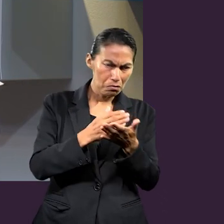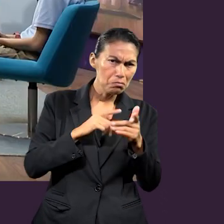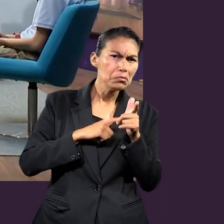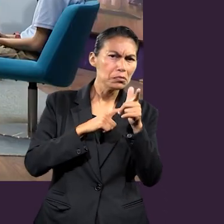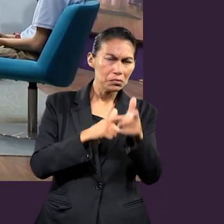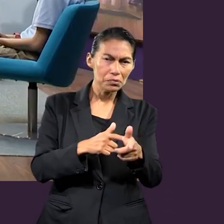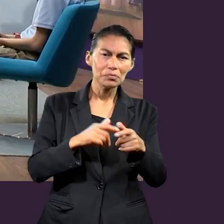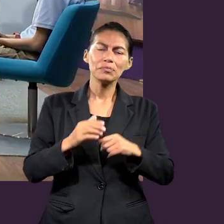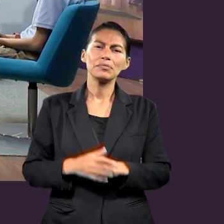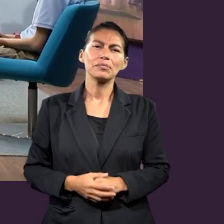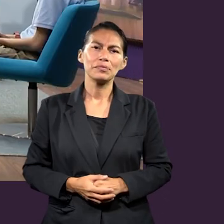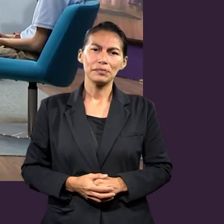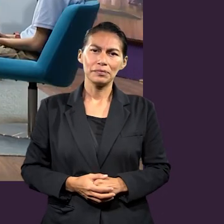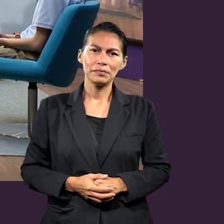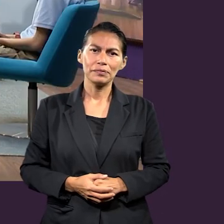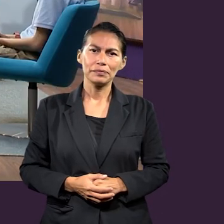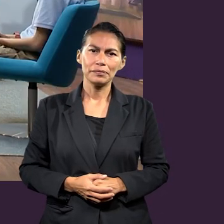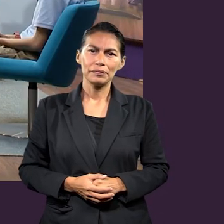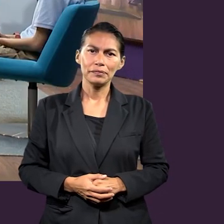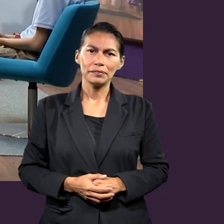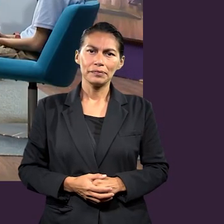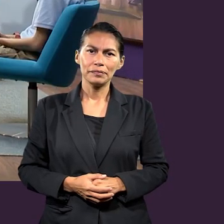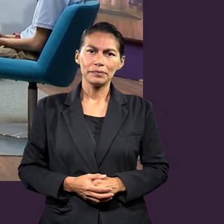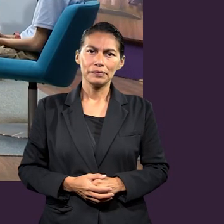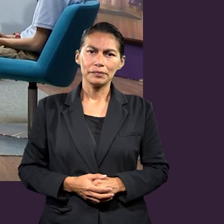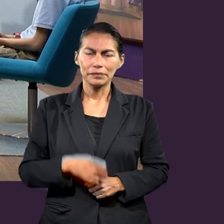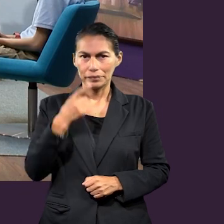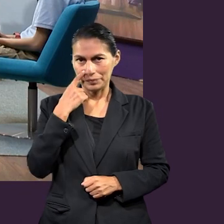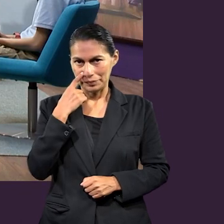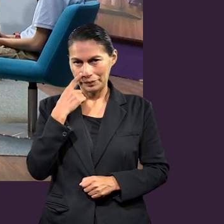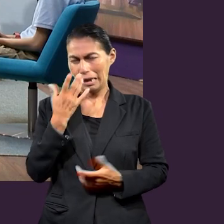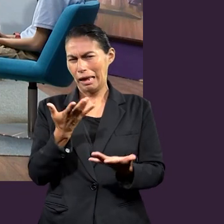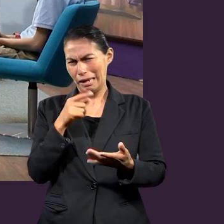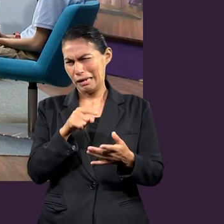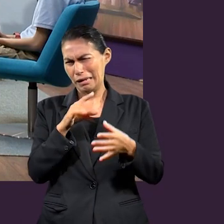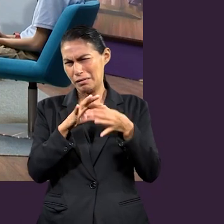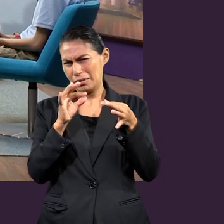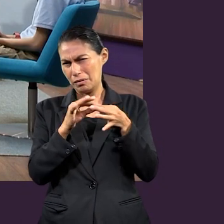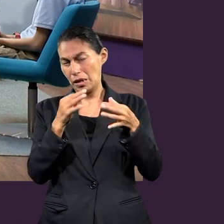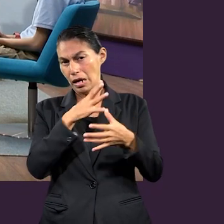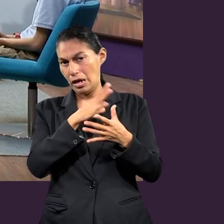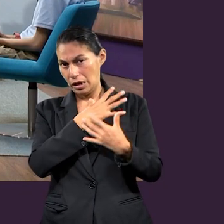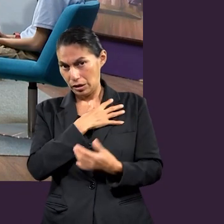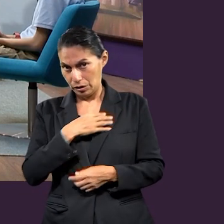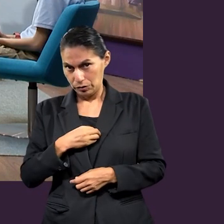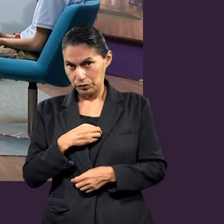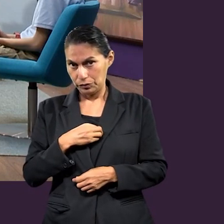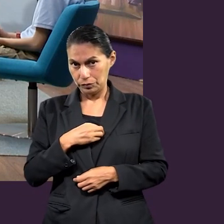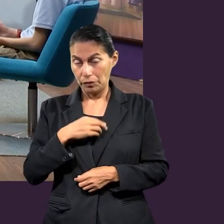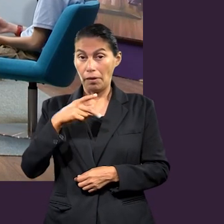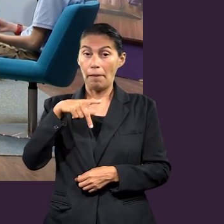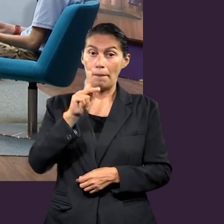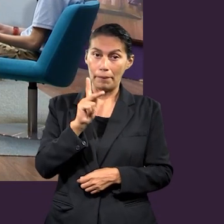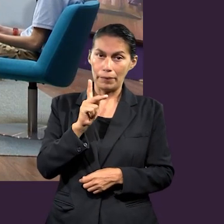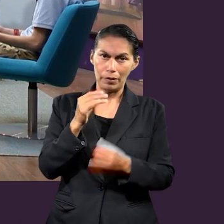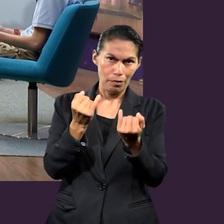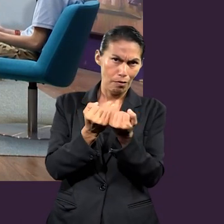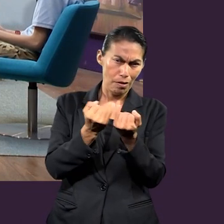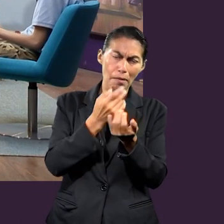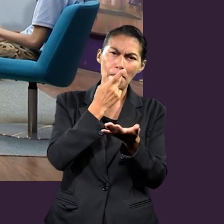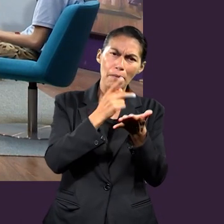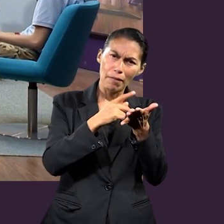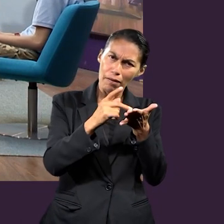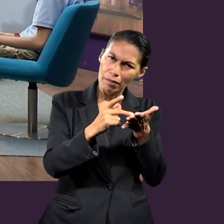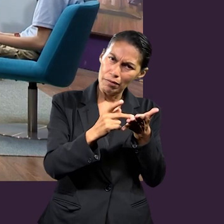la lección que hemos estado estudiando. Saben, tratamos de los hijos, pero también